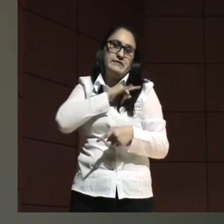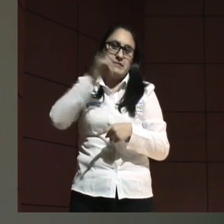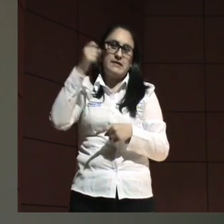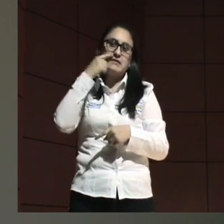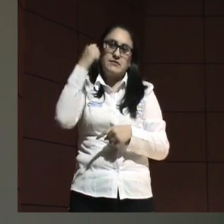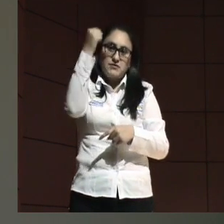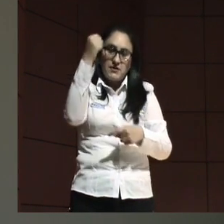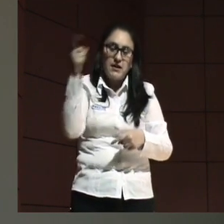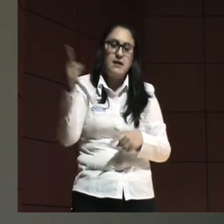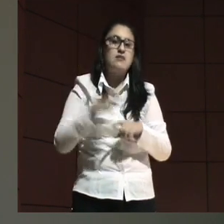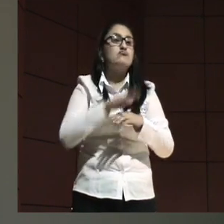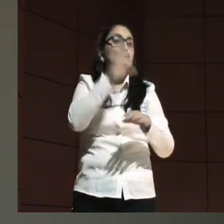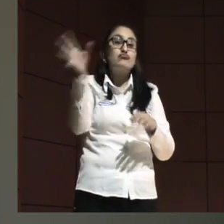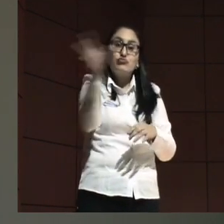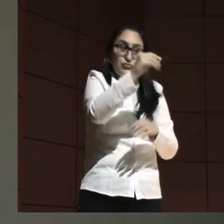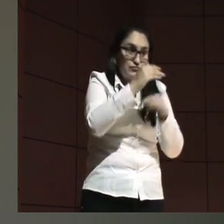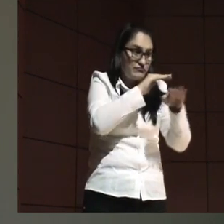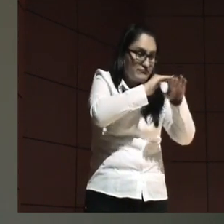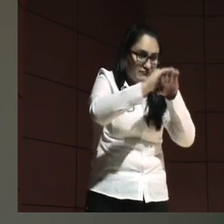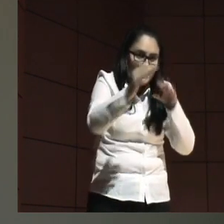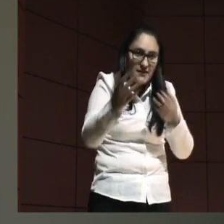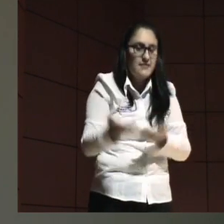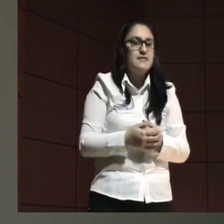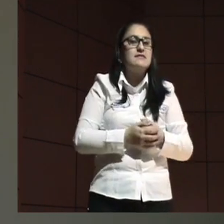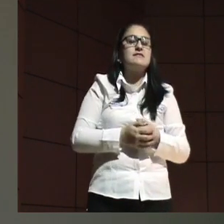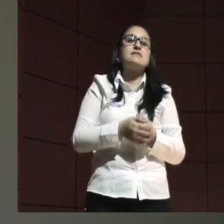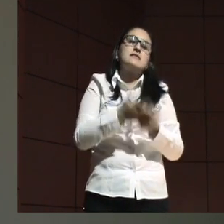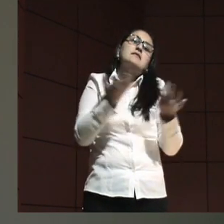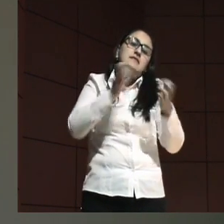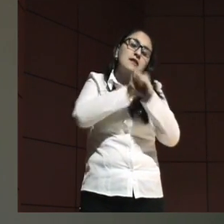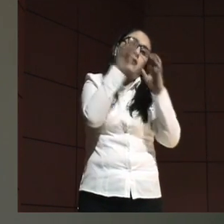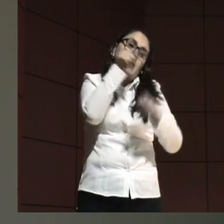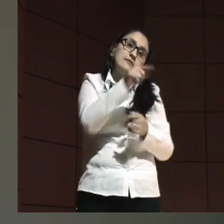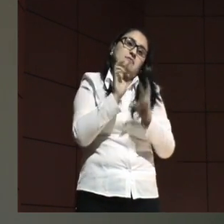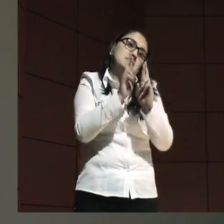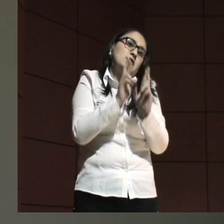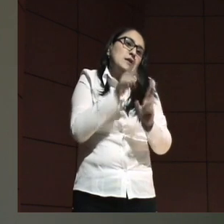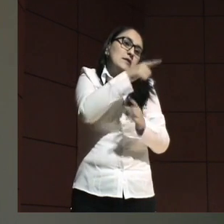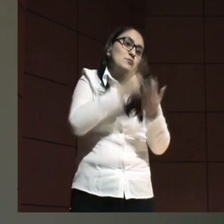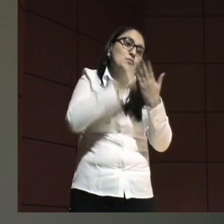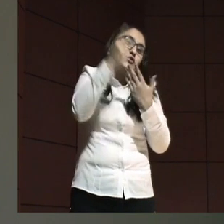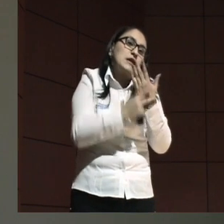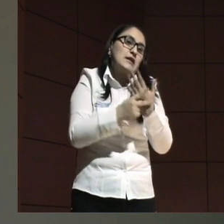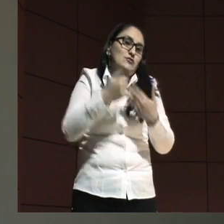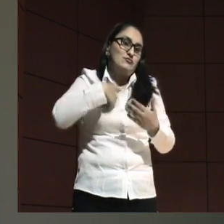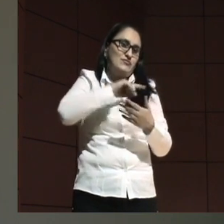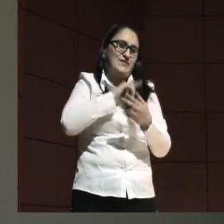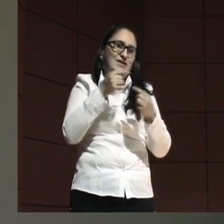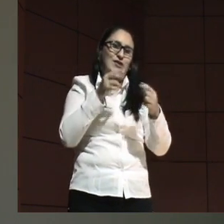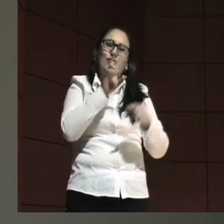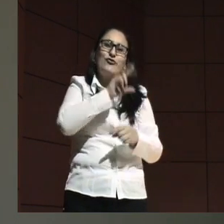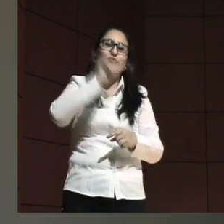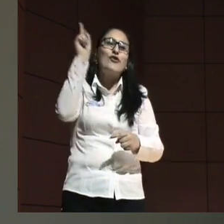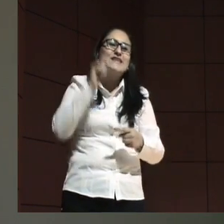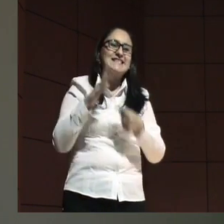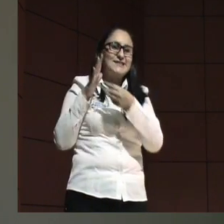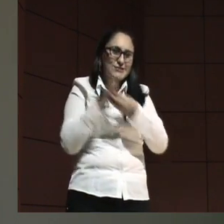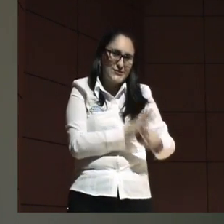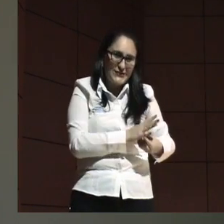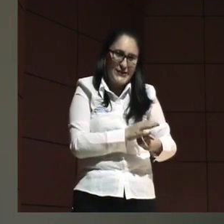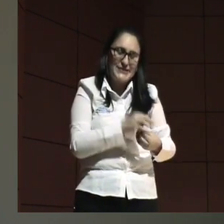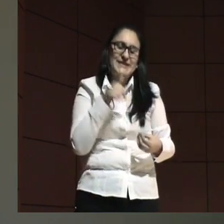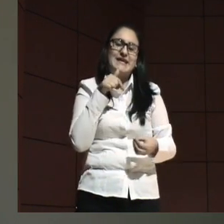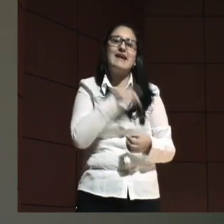están todos cordialmente invitados y por supuesto allí esperamos que ya el proyecto no exclusión como se llama así no